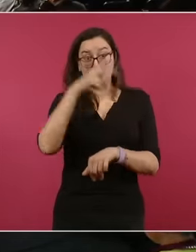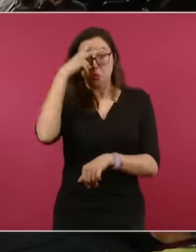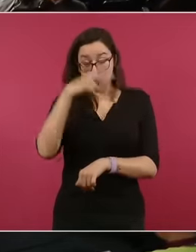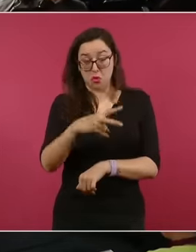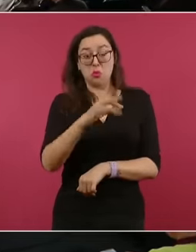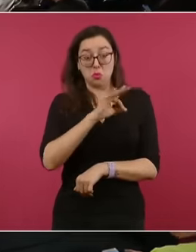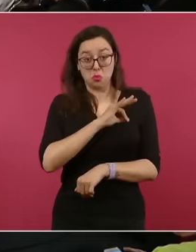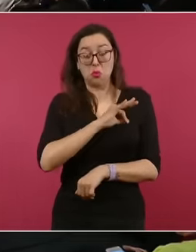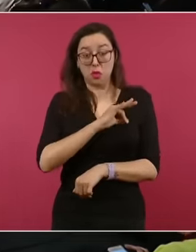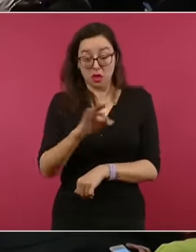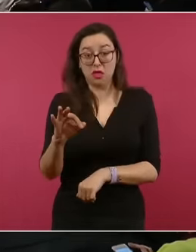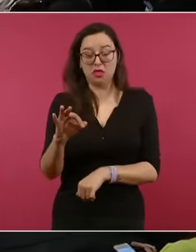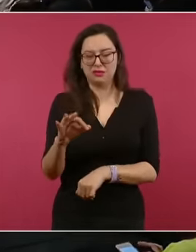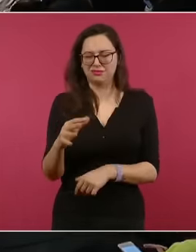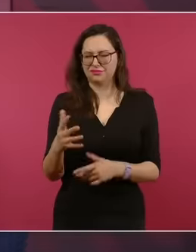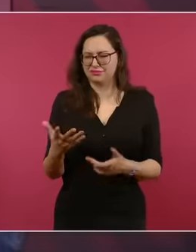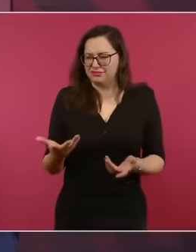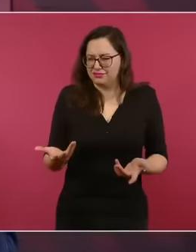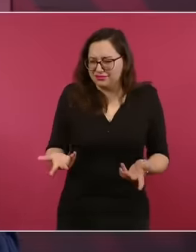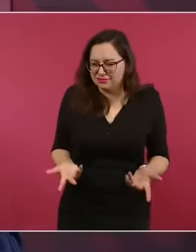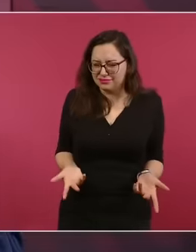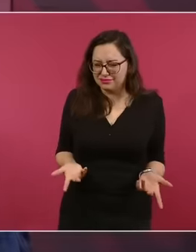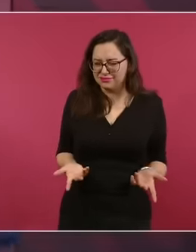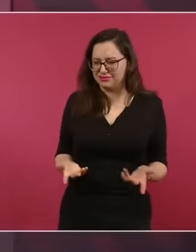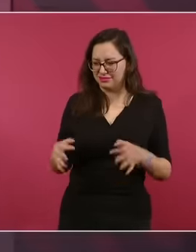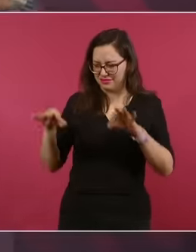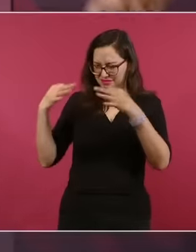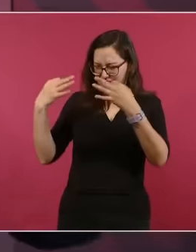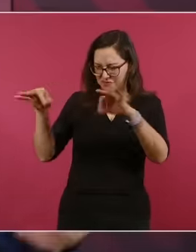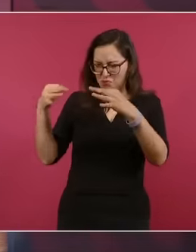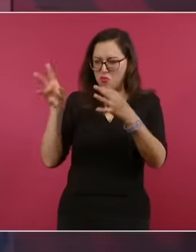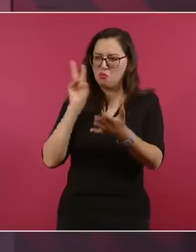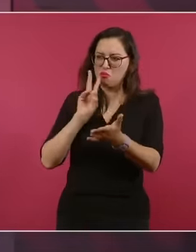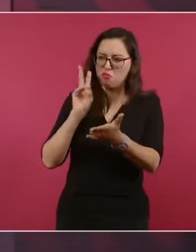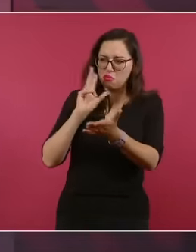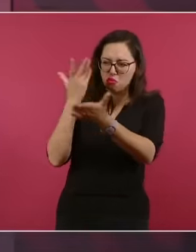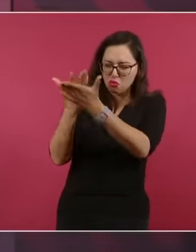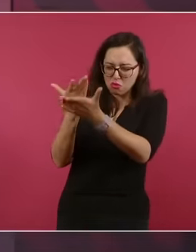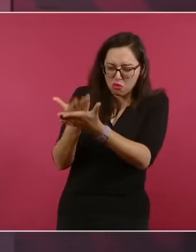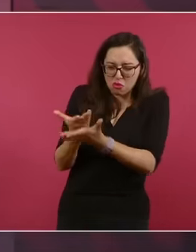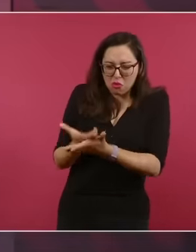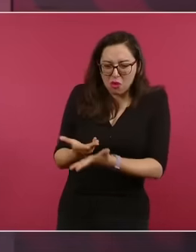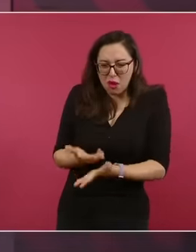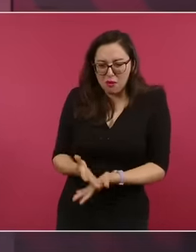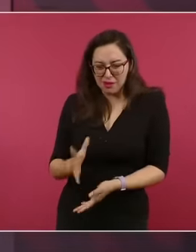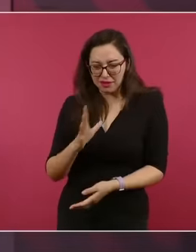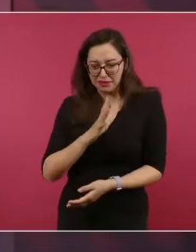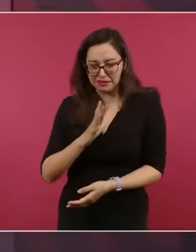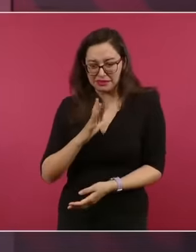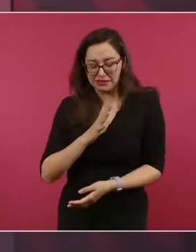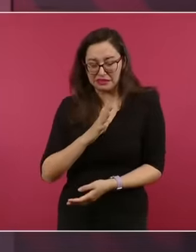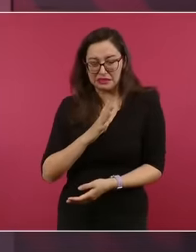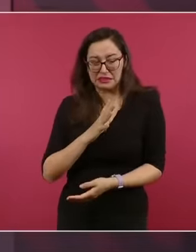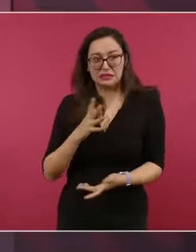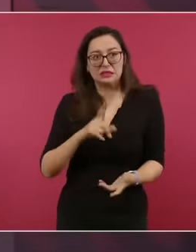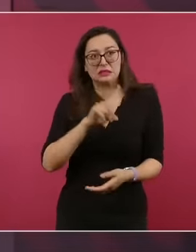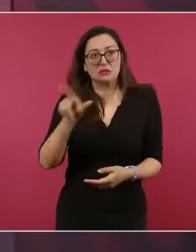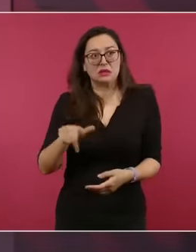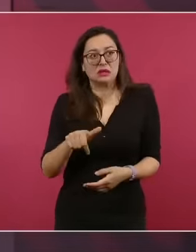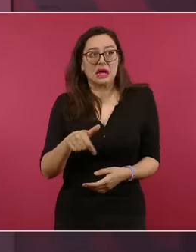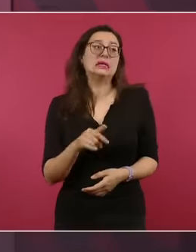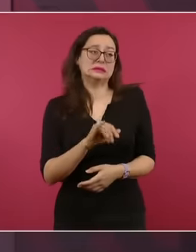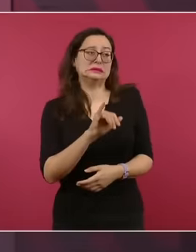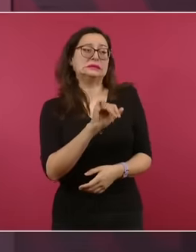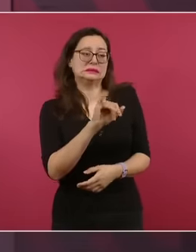evidente, porque hay pruebas allá mismo, dicen sí, sí es cierto